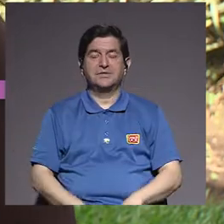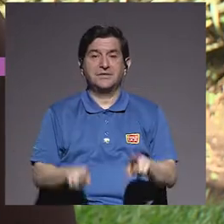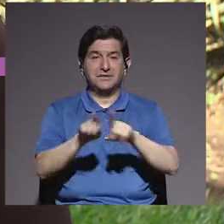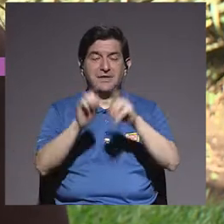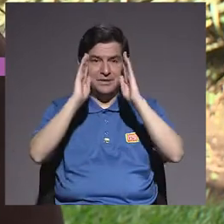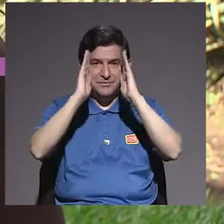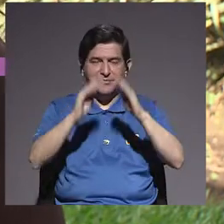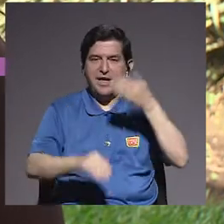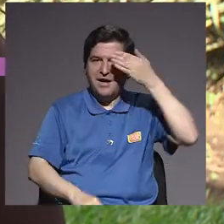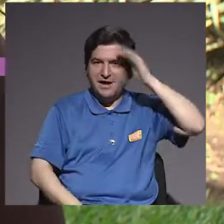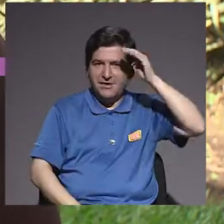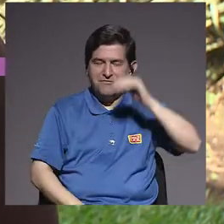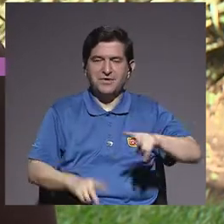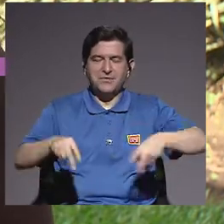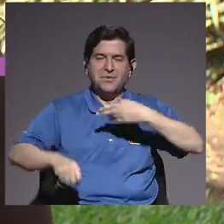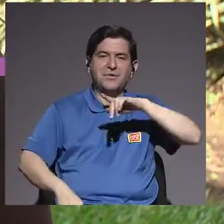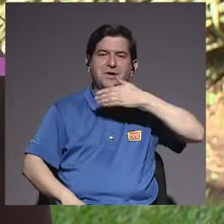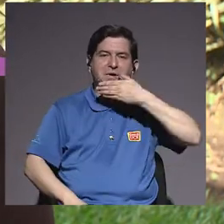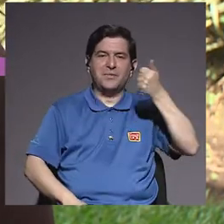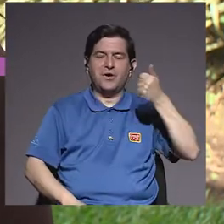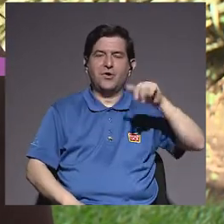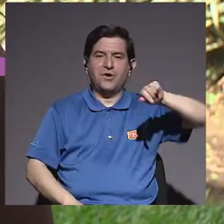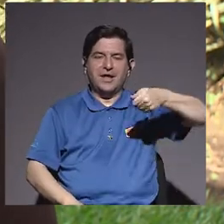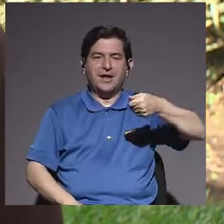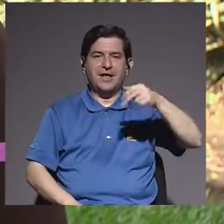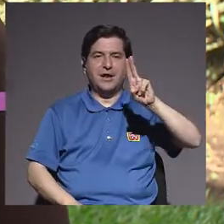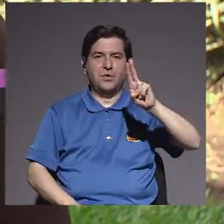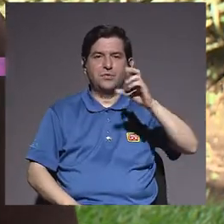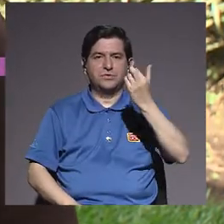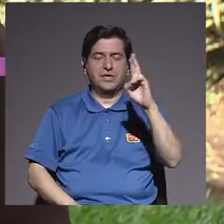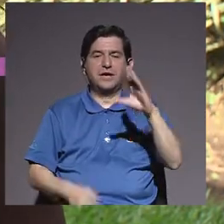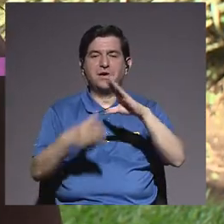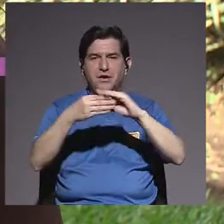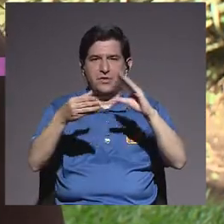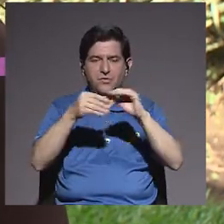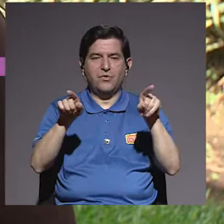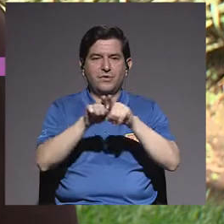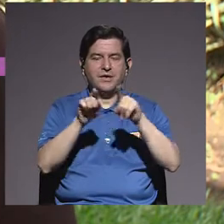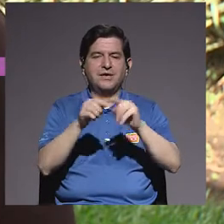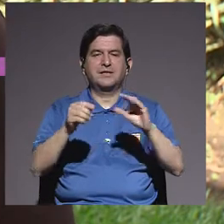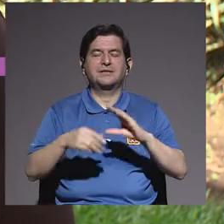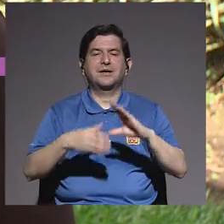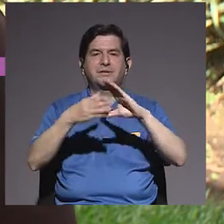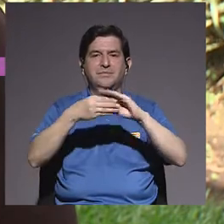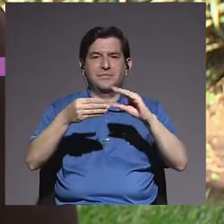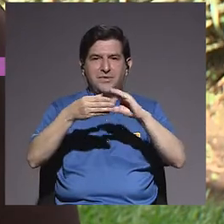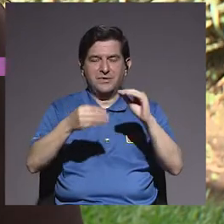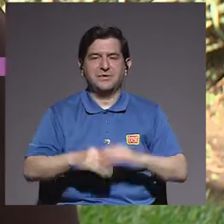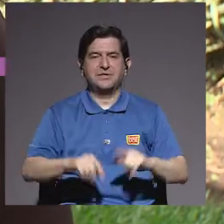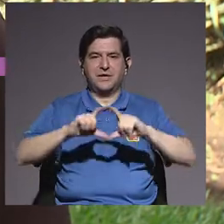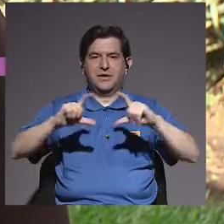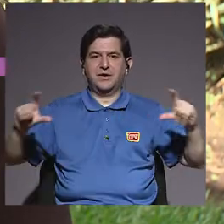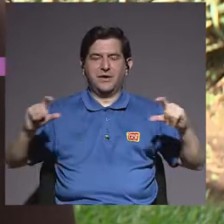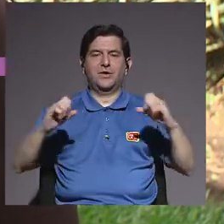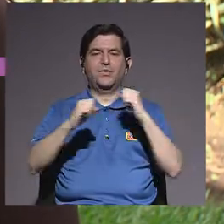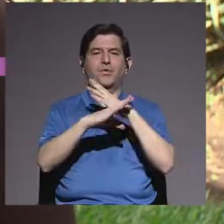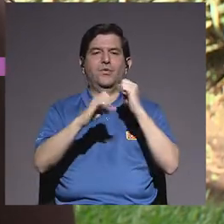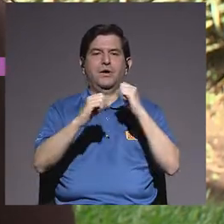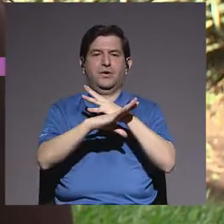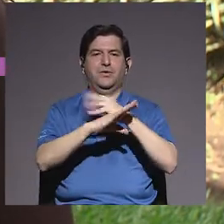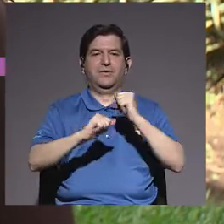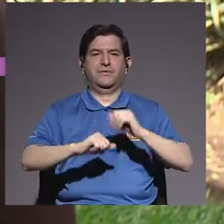nos pueden seguir también en Facebook en Vivir Mejor, canal UCR o hacernos sus comentarios y sugerencias de temas al correo electrónico